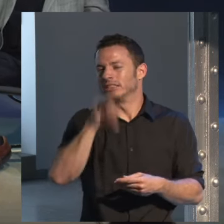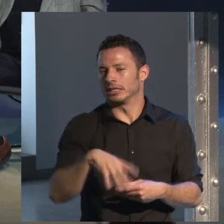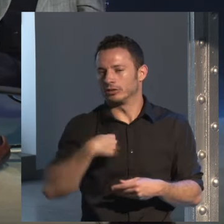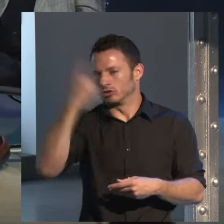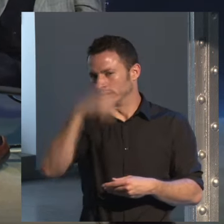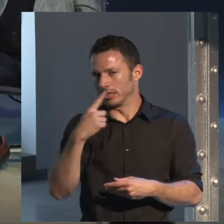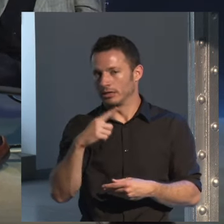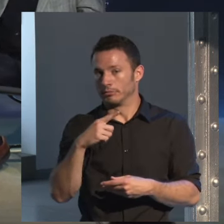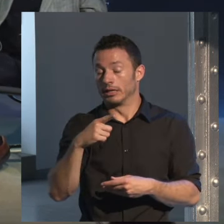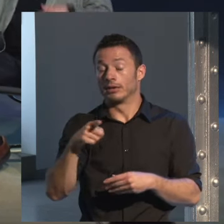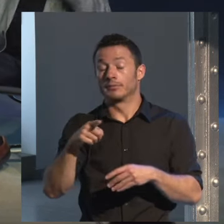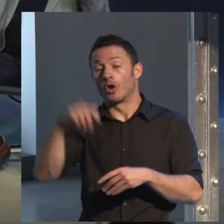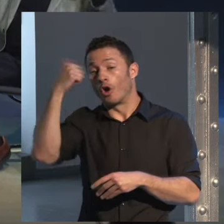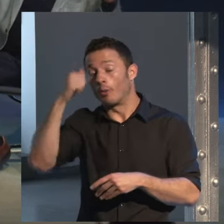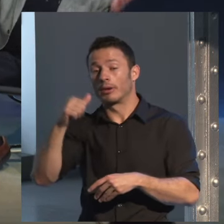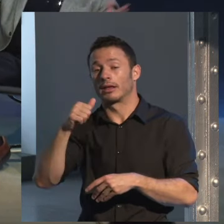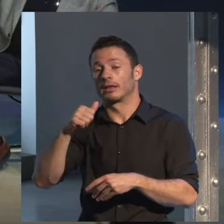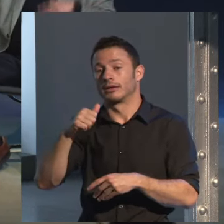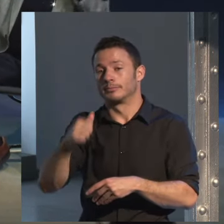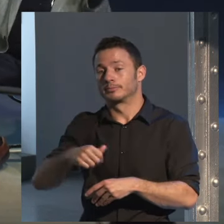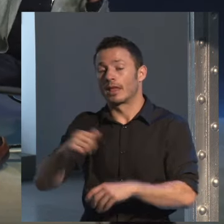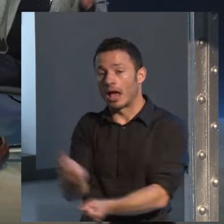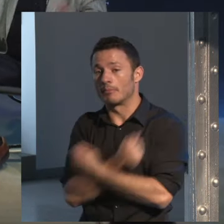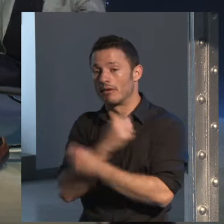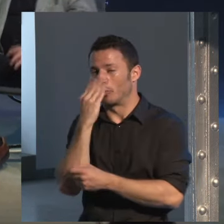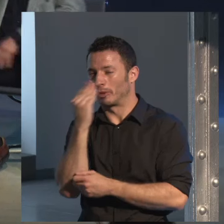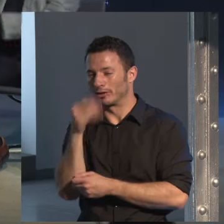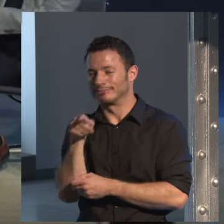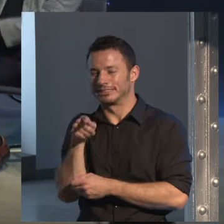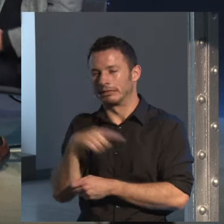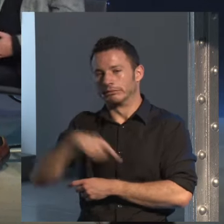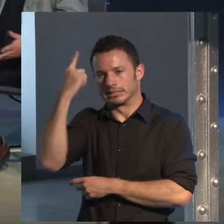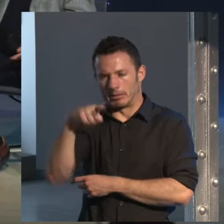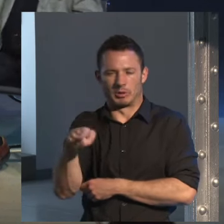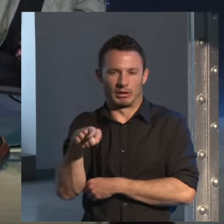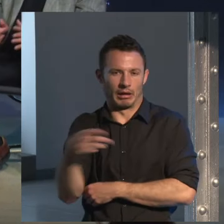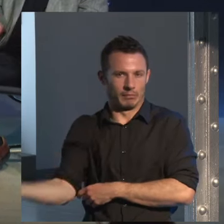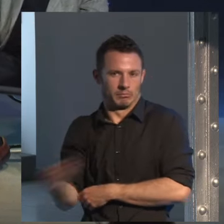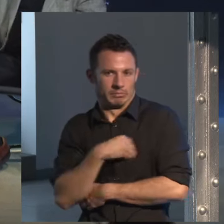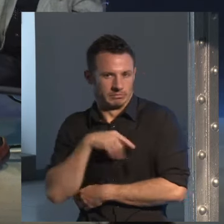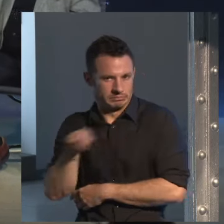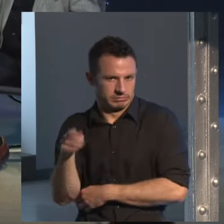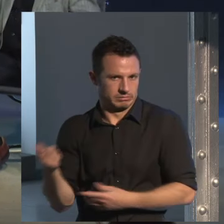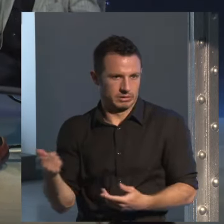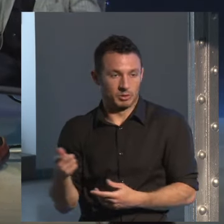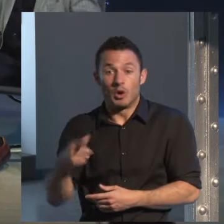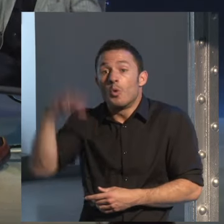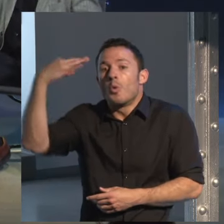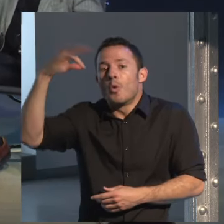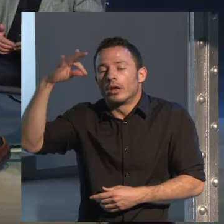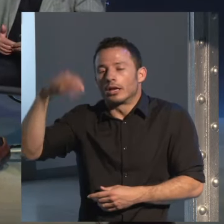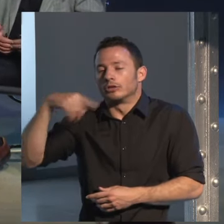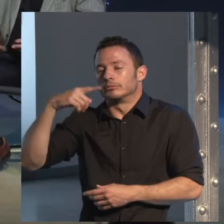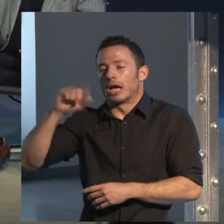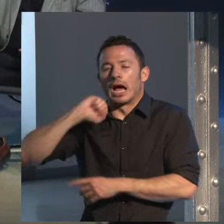Trotsky había... Digo, Mercader había matado a Trotsky. Iba a decir que Trotsky mató a Mercader. Se lo merecía, pero bueno. Esto... Era la única en la que sabía